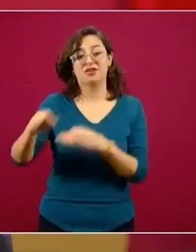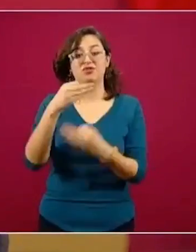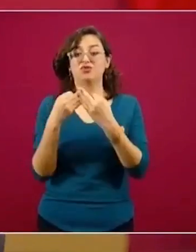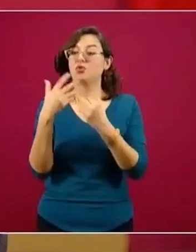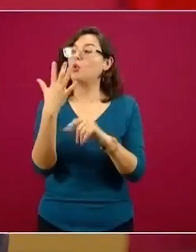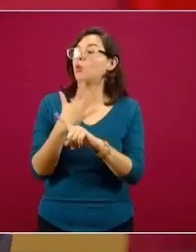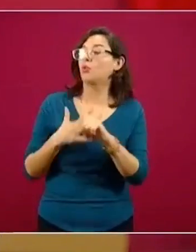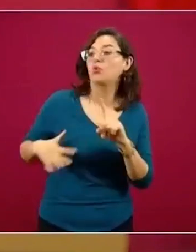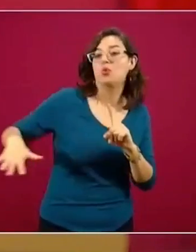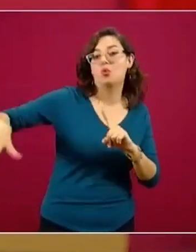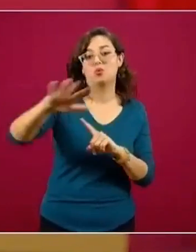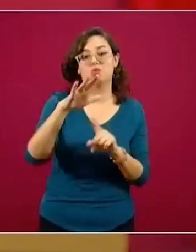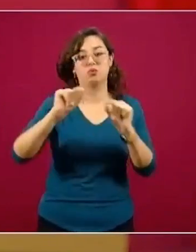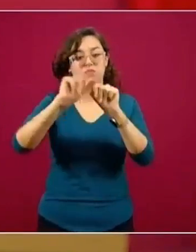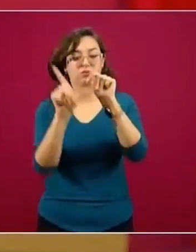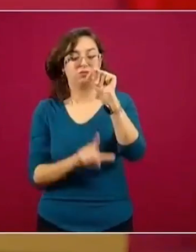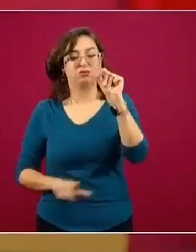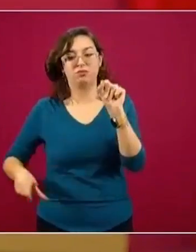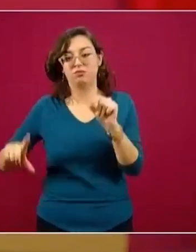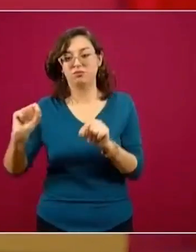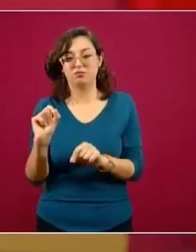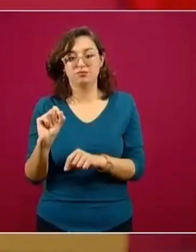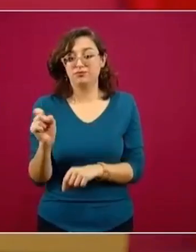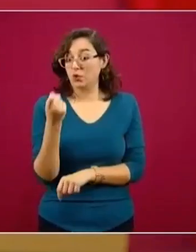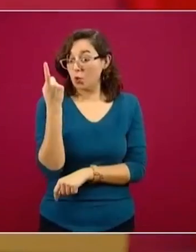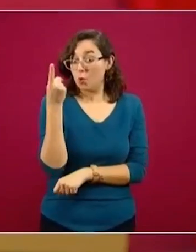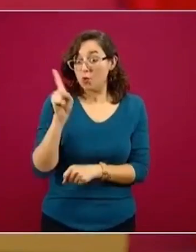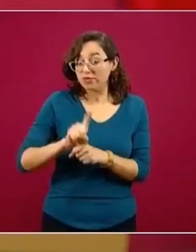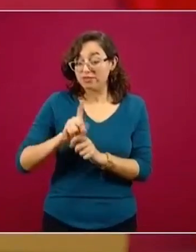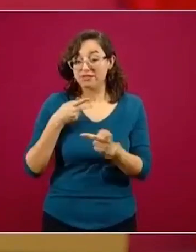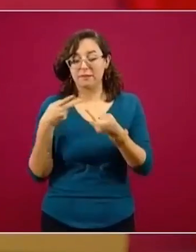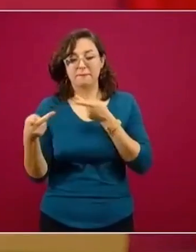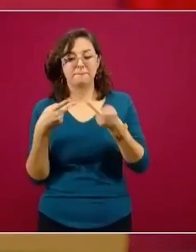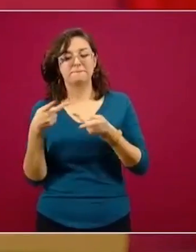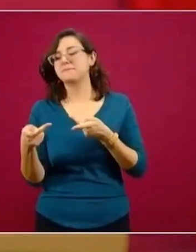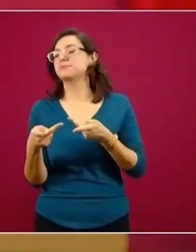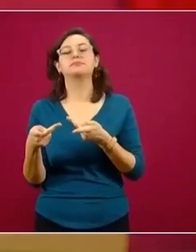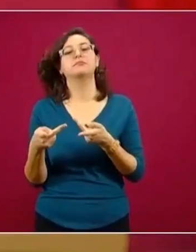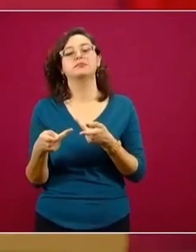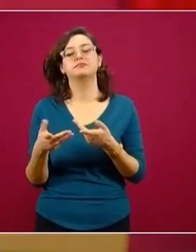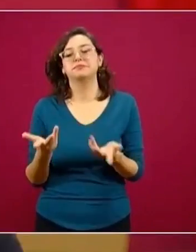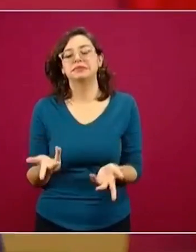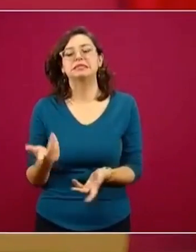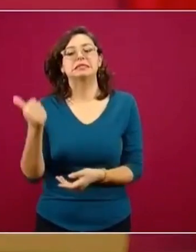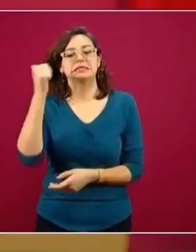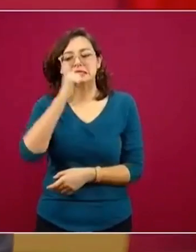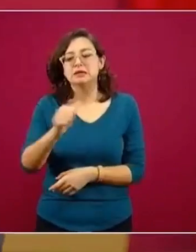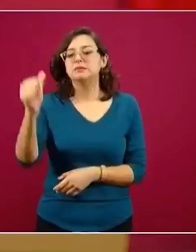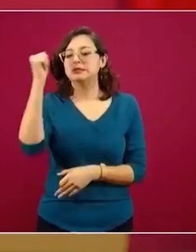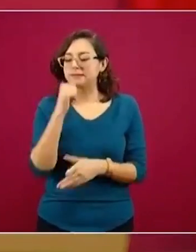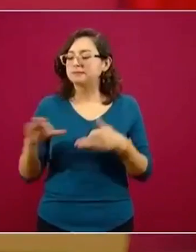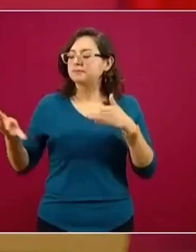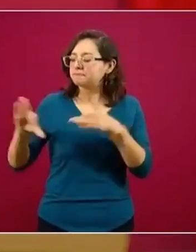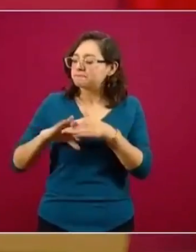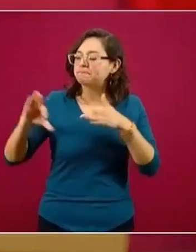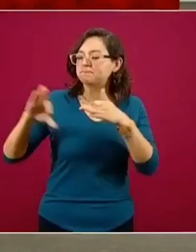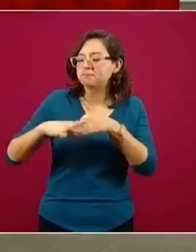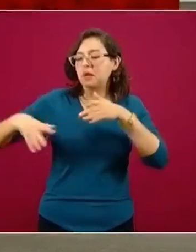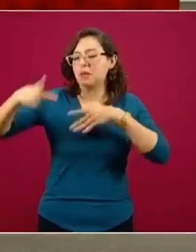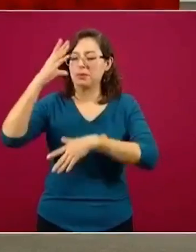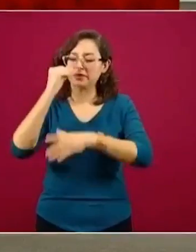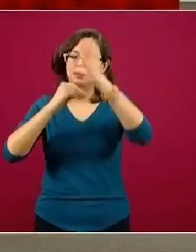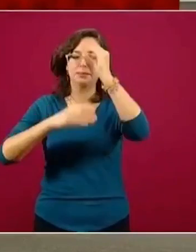esfuerzo de Estado, no se hace en un día y nunca acaba, siempre hay que seguir preparándonos.